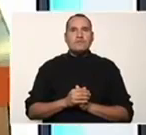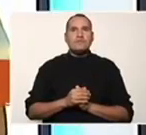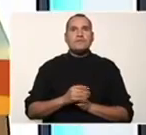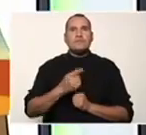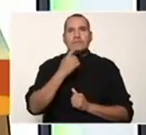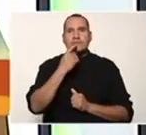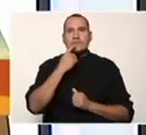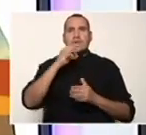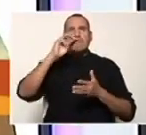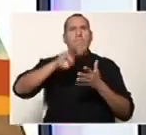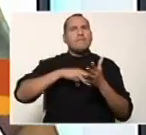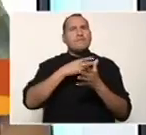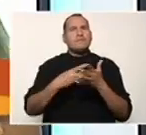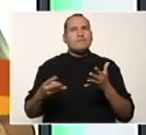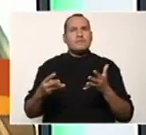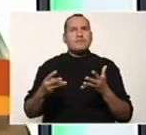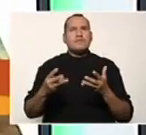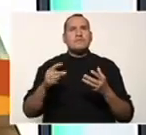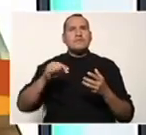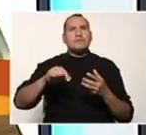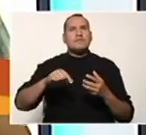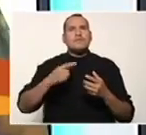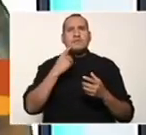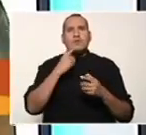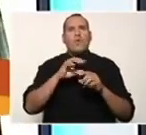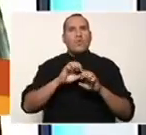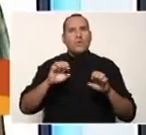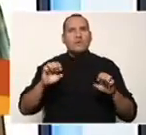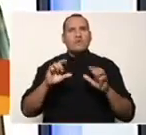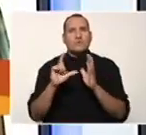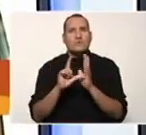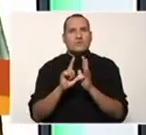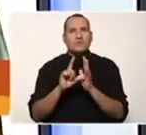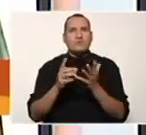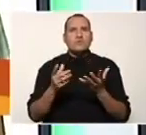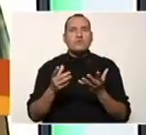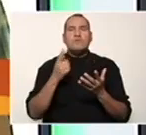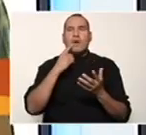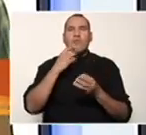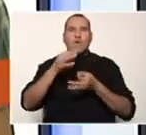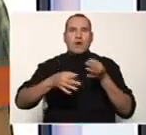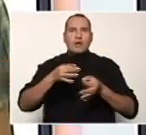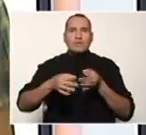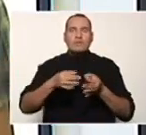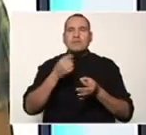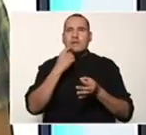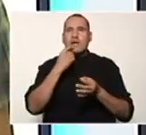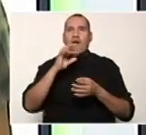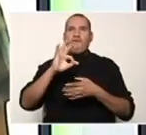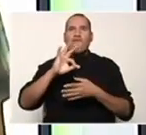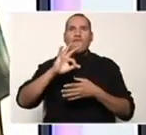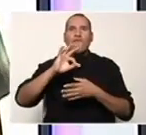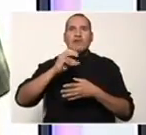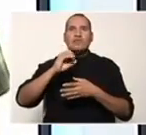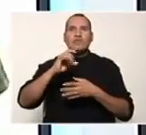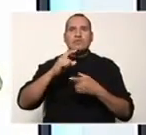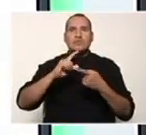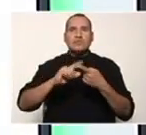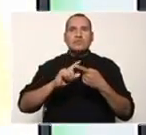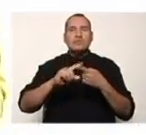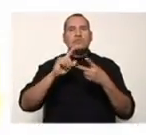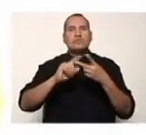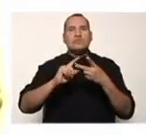hoy es miércoles de Matemáticas para la Vida. Atentos, estudiantes de Educación Media, estaremos hablando de racionalización, factorización y productos notables.